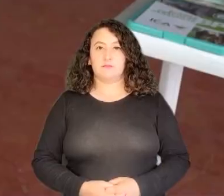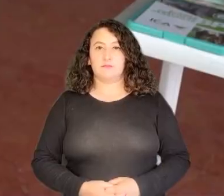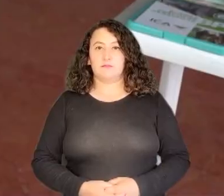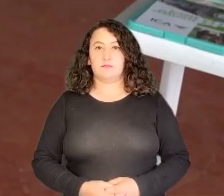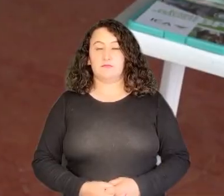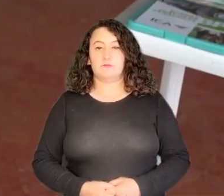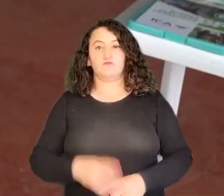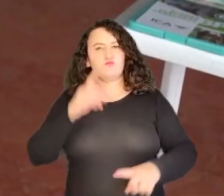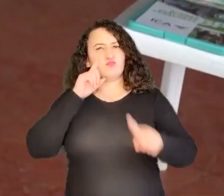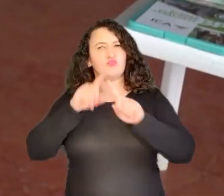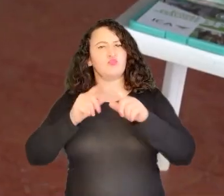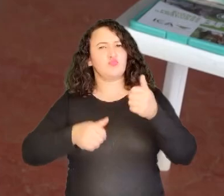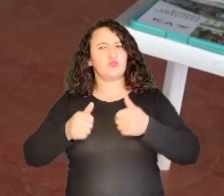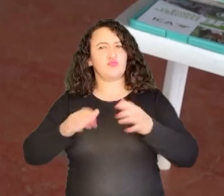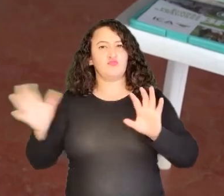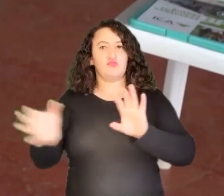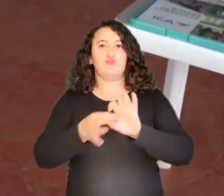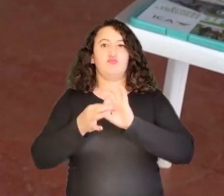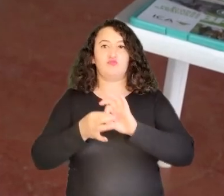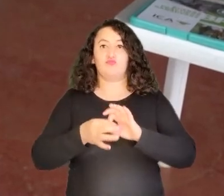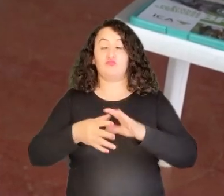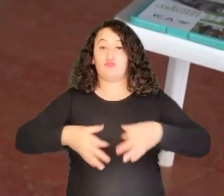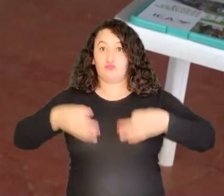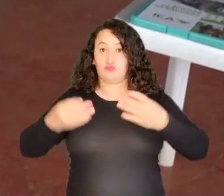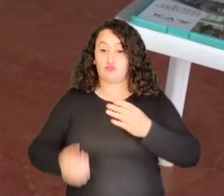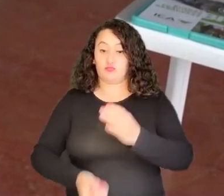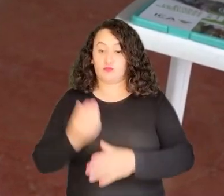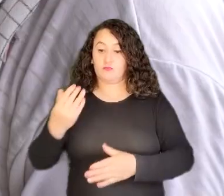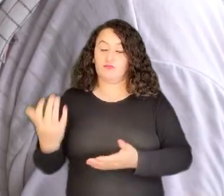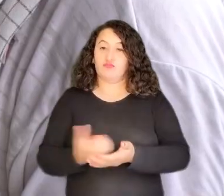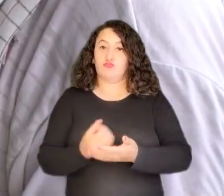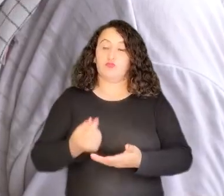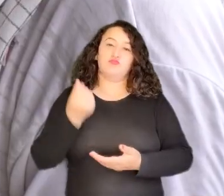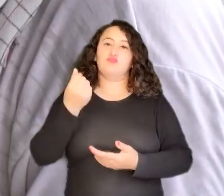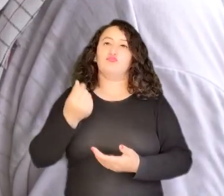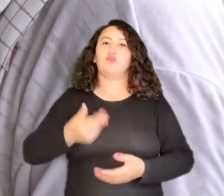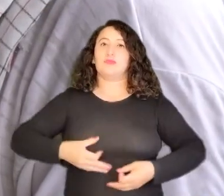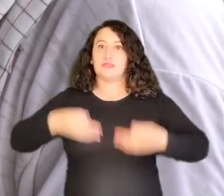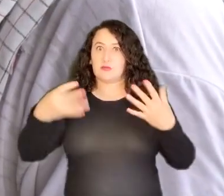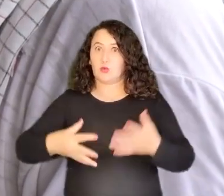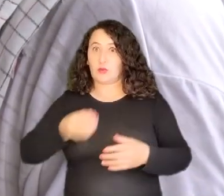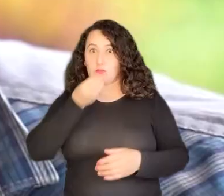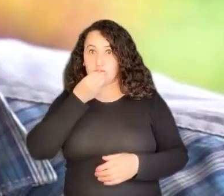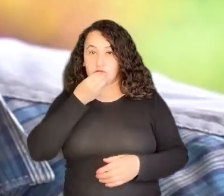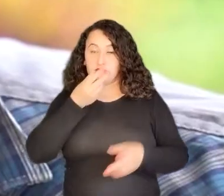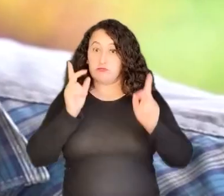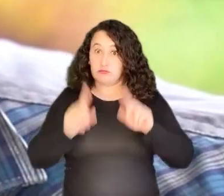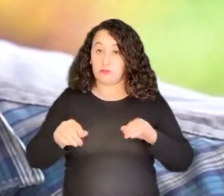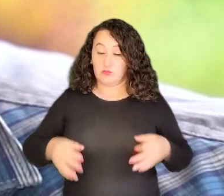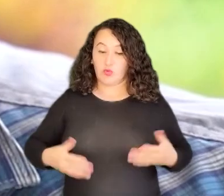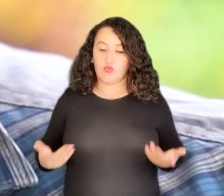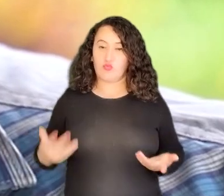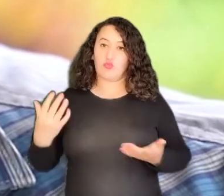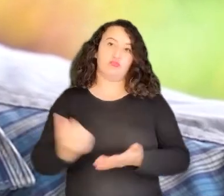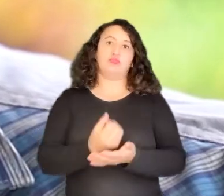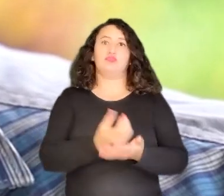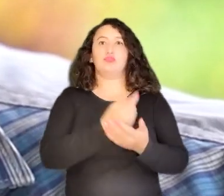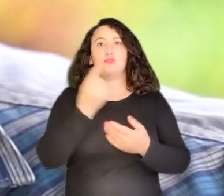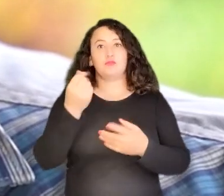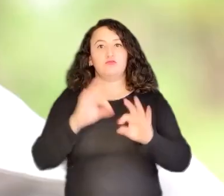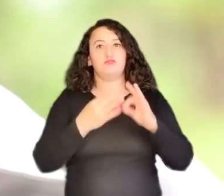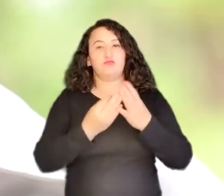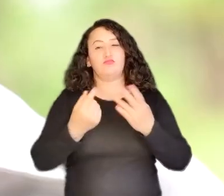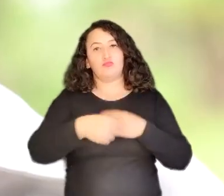La idea de unirse en torno a nuevas formas de sustento que no solo les garantizara su seguridad alimentaria, sino también ingresos para sus